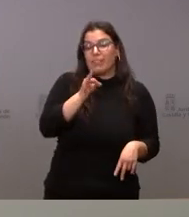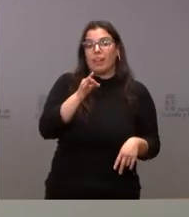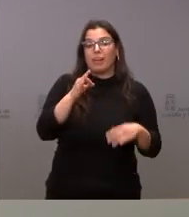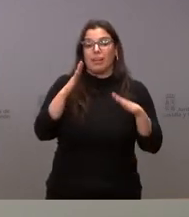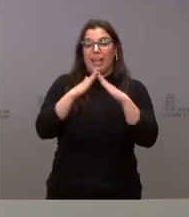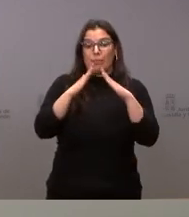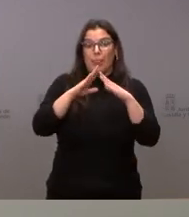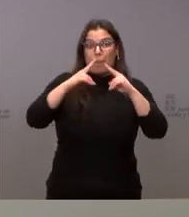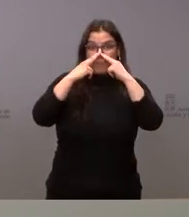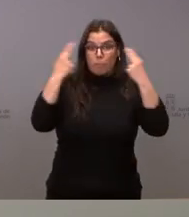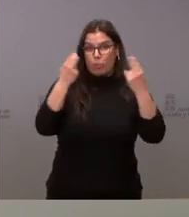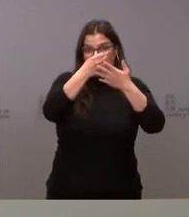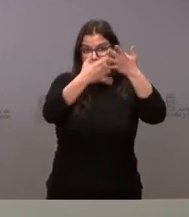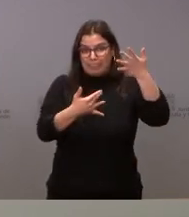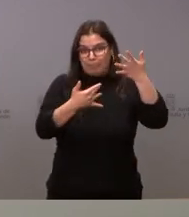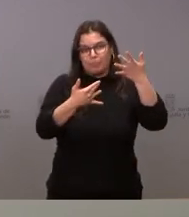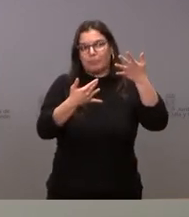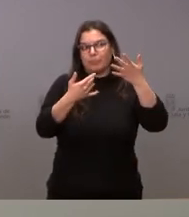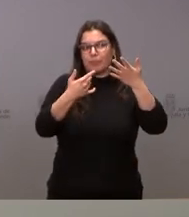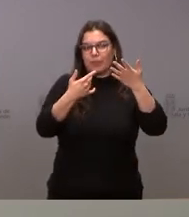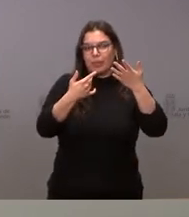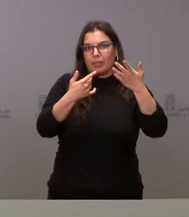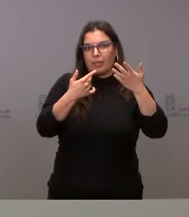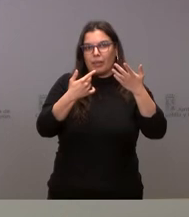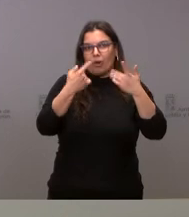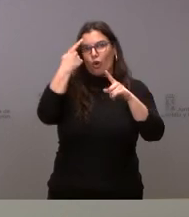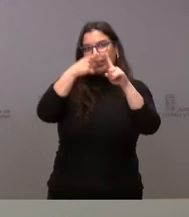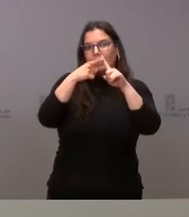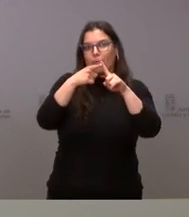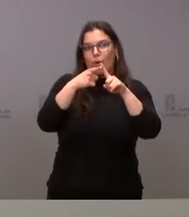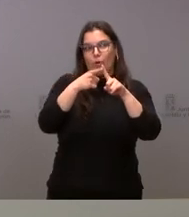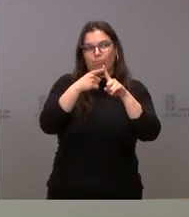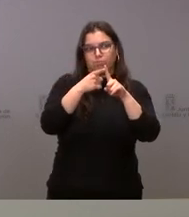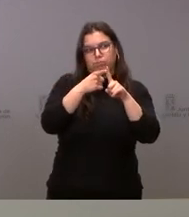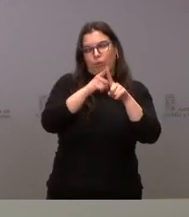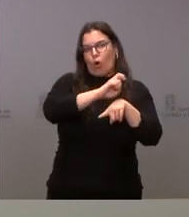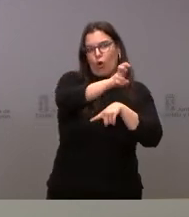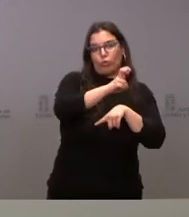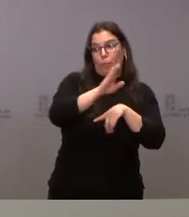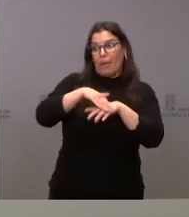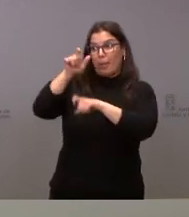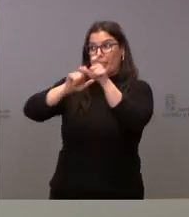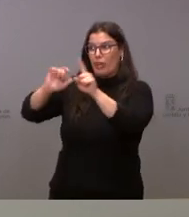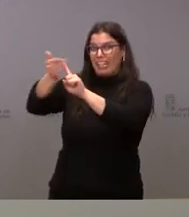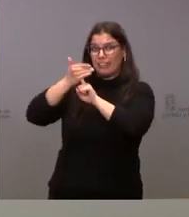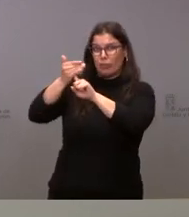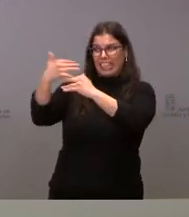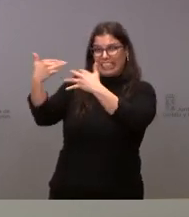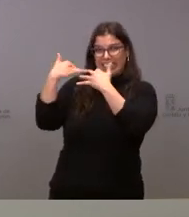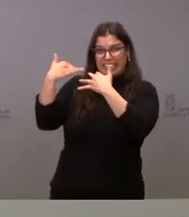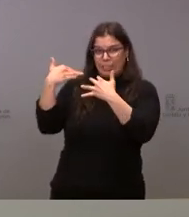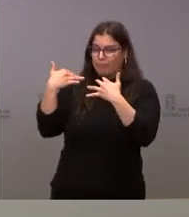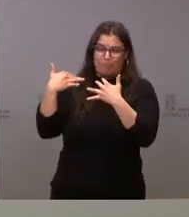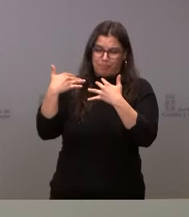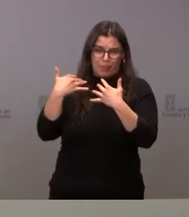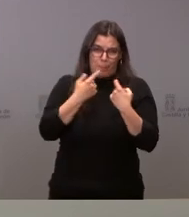la vivienda pública a la que tenemos tiene una finalidad que lógicamente es insuficiente para las perspectivas de las necesidades que